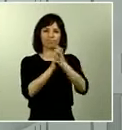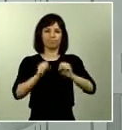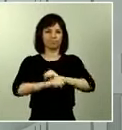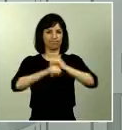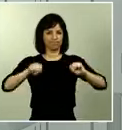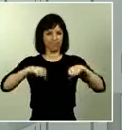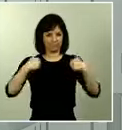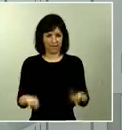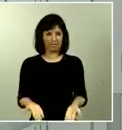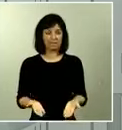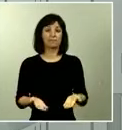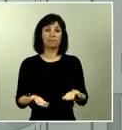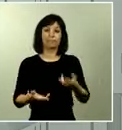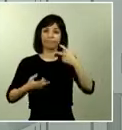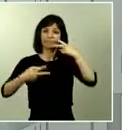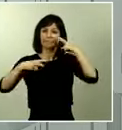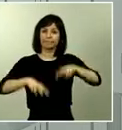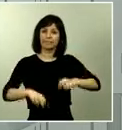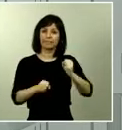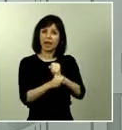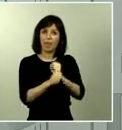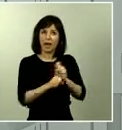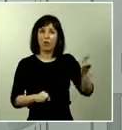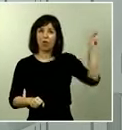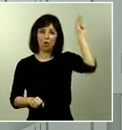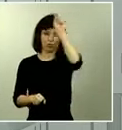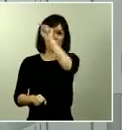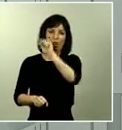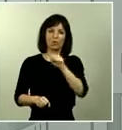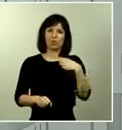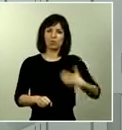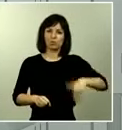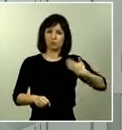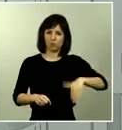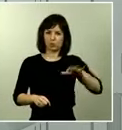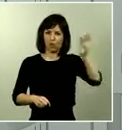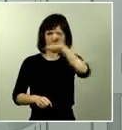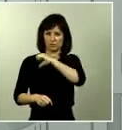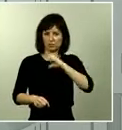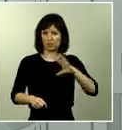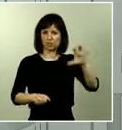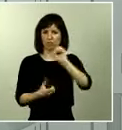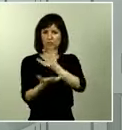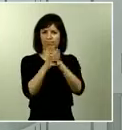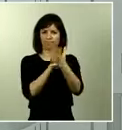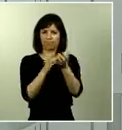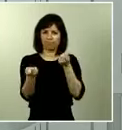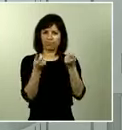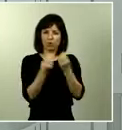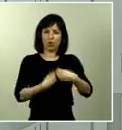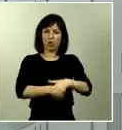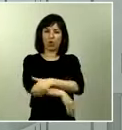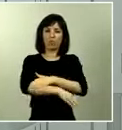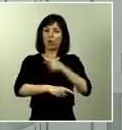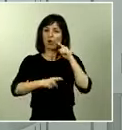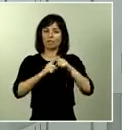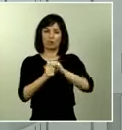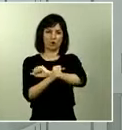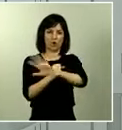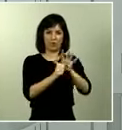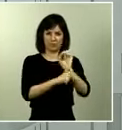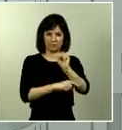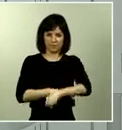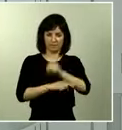reconocer la labor que están haciendo todas las comunidades autónomas en coordinación con el Gobierno para hacer frente al COVID-19. En su